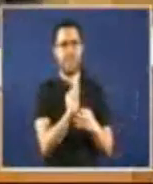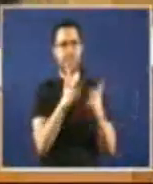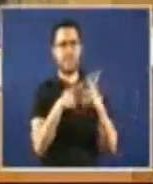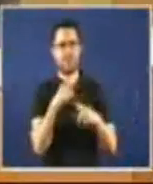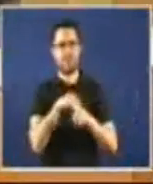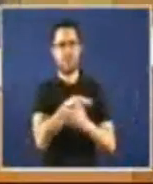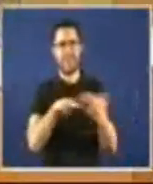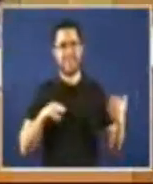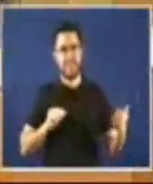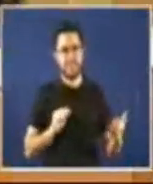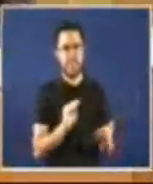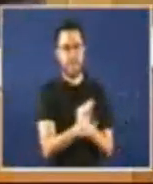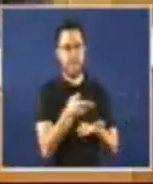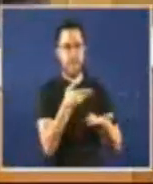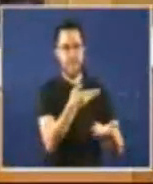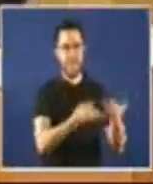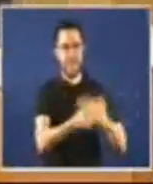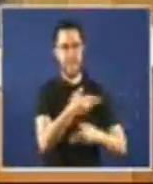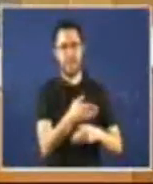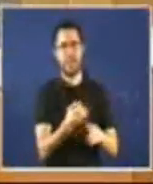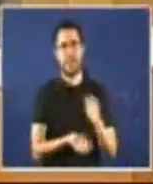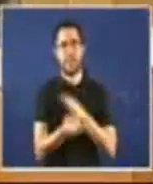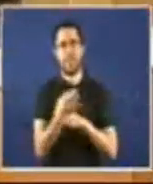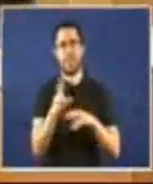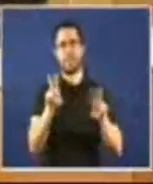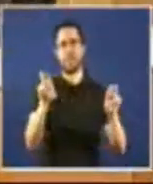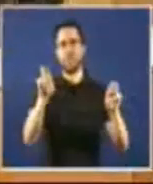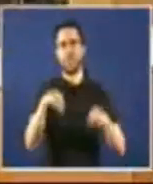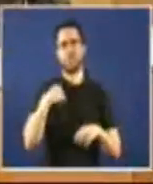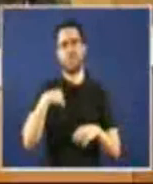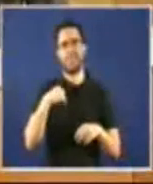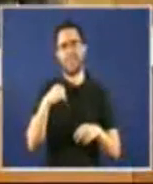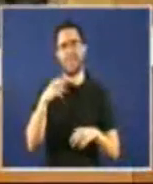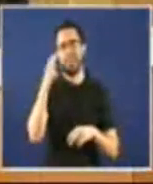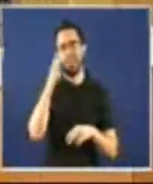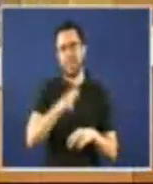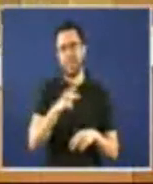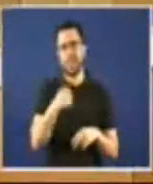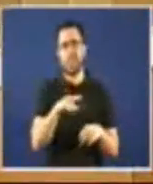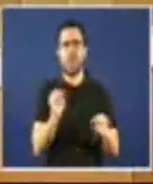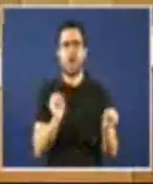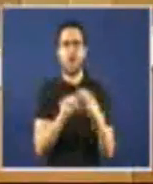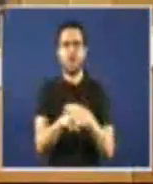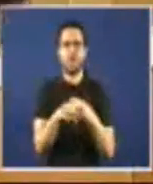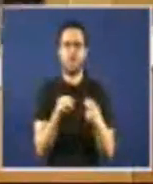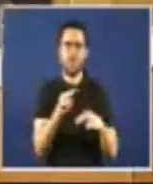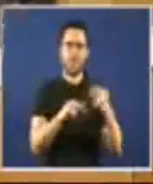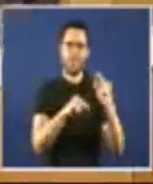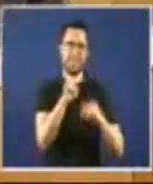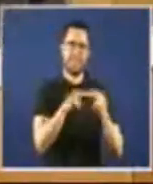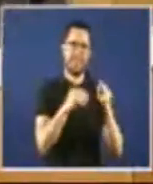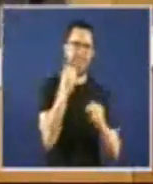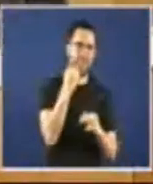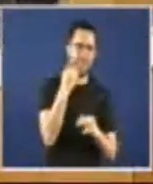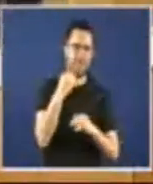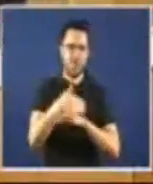atince hoxe ao finanzamento do proxeto do novo hospital de Vigo a construcción das autovías de la nova frontida portuguesa mais da Costa da Morte unha débeda